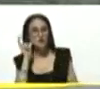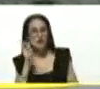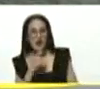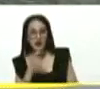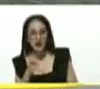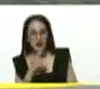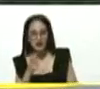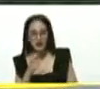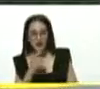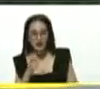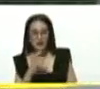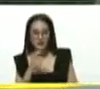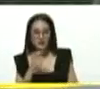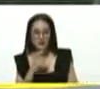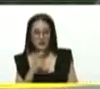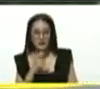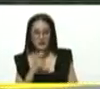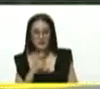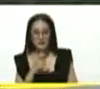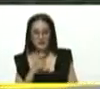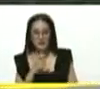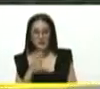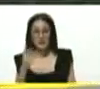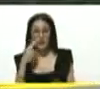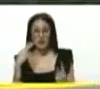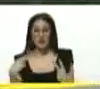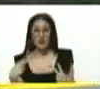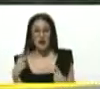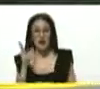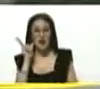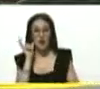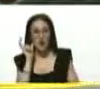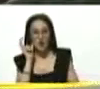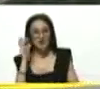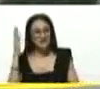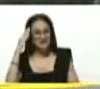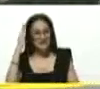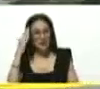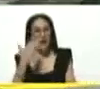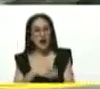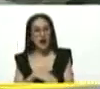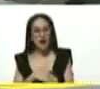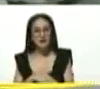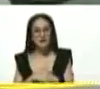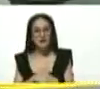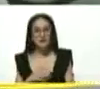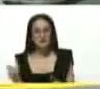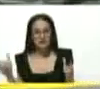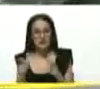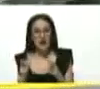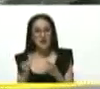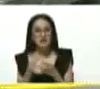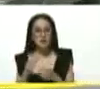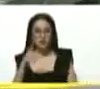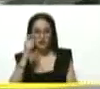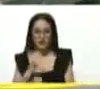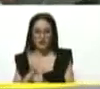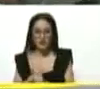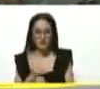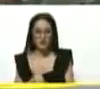radio, por donde usted nos vea o nos oiga, sabe que en su calle ahí se reunió el equipo de trabajo,